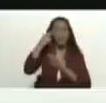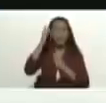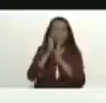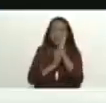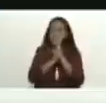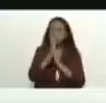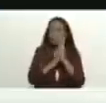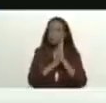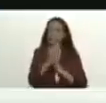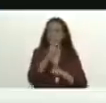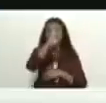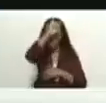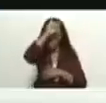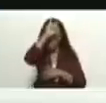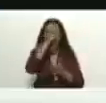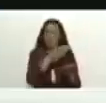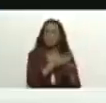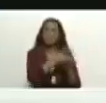de los diablos